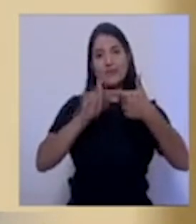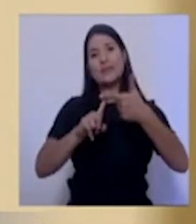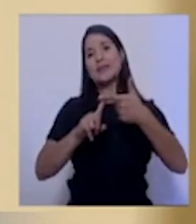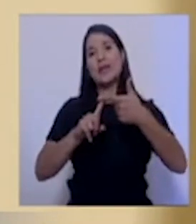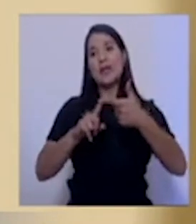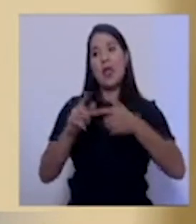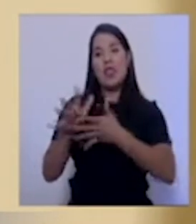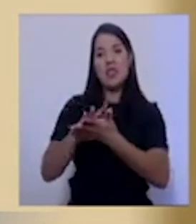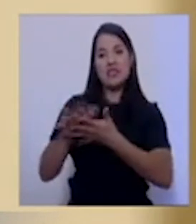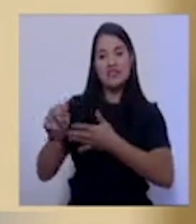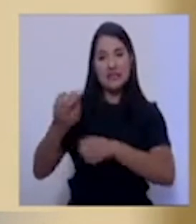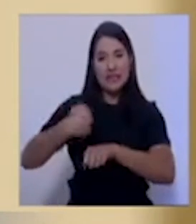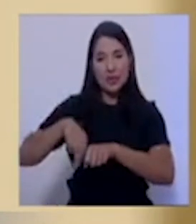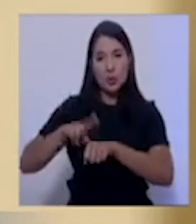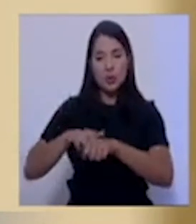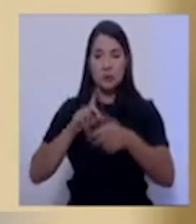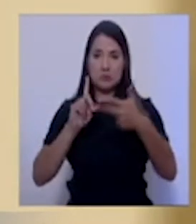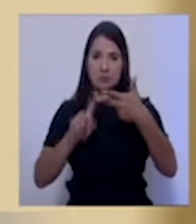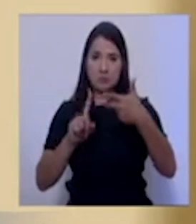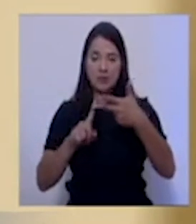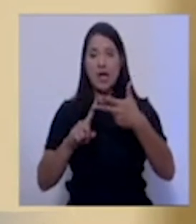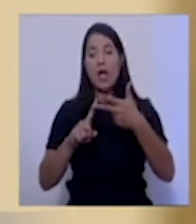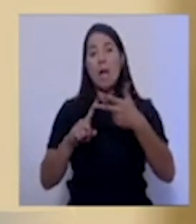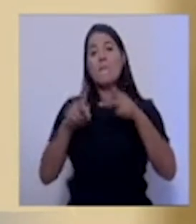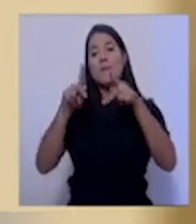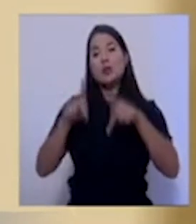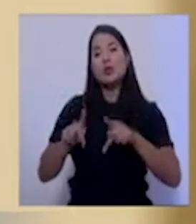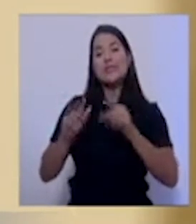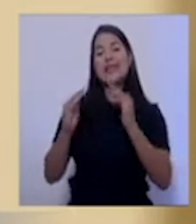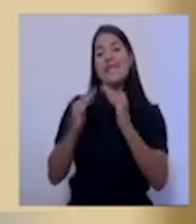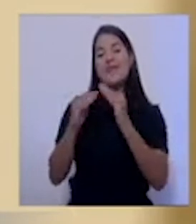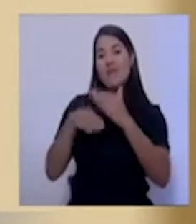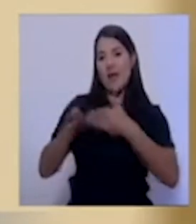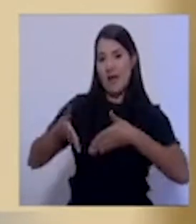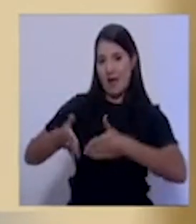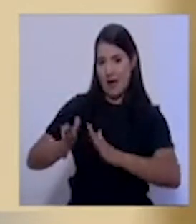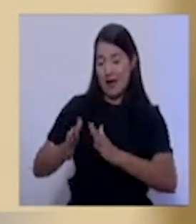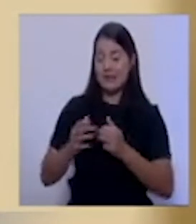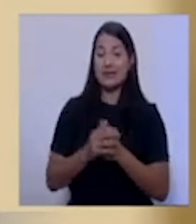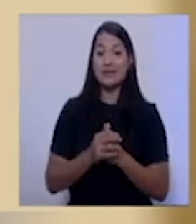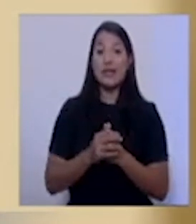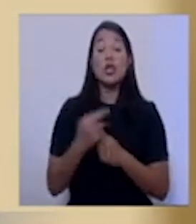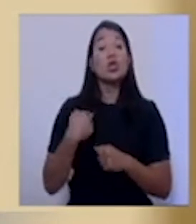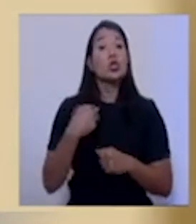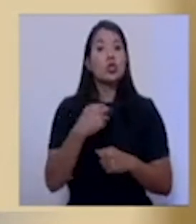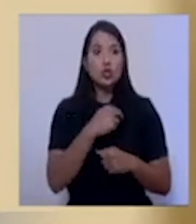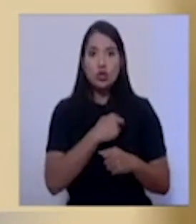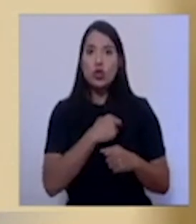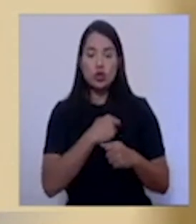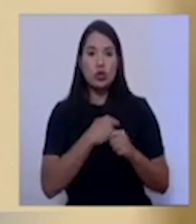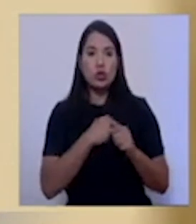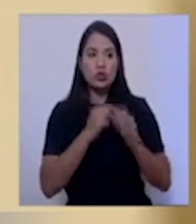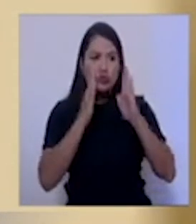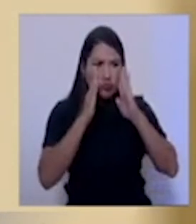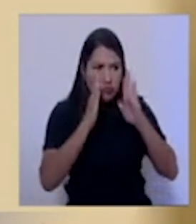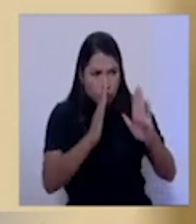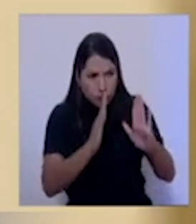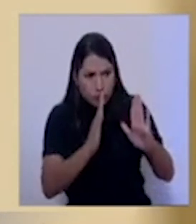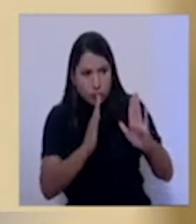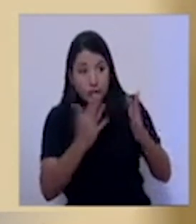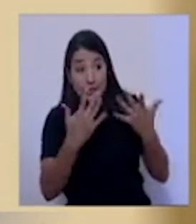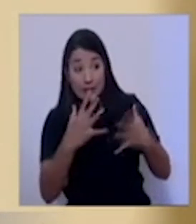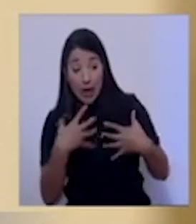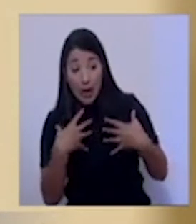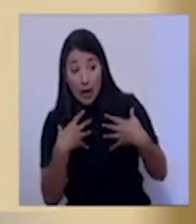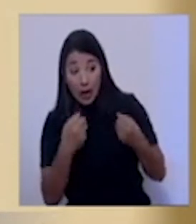han logrado de manera efectiva hacer su aislamiento, recibir su alta médica y poder regresar a sus